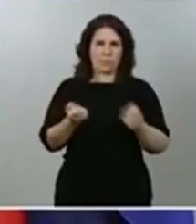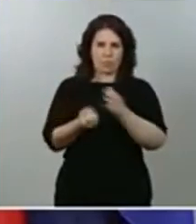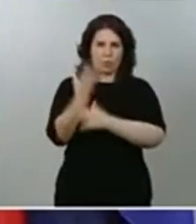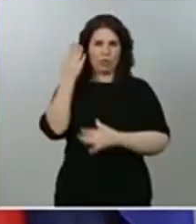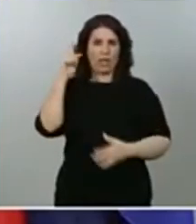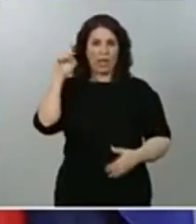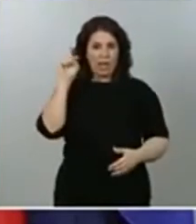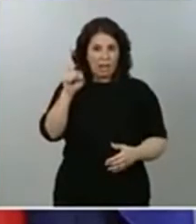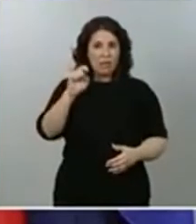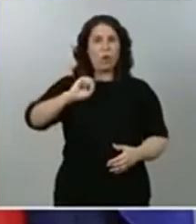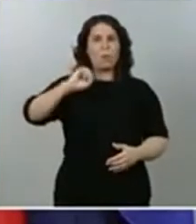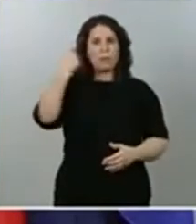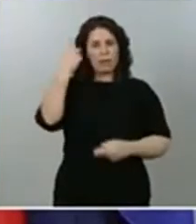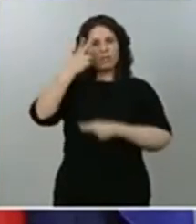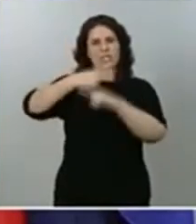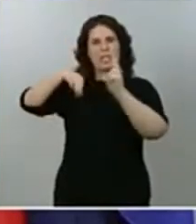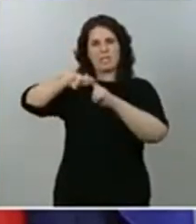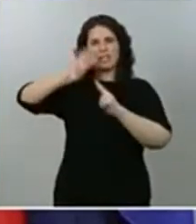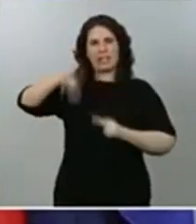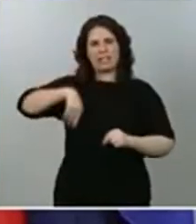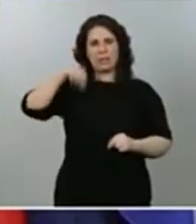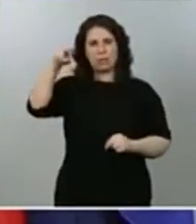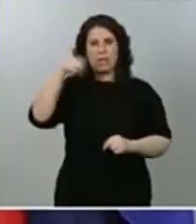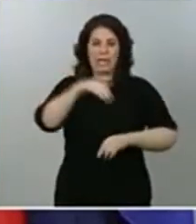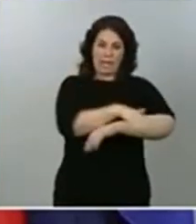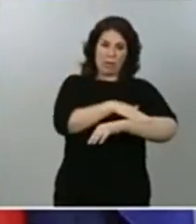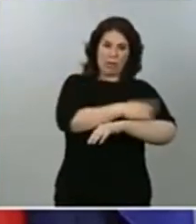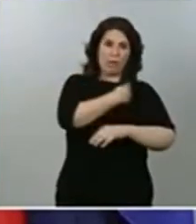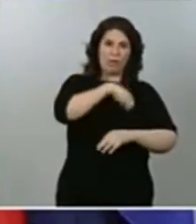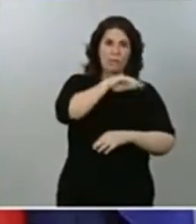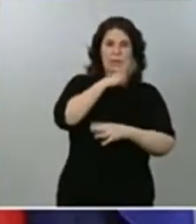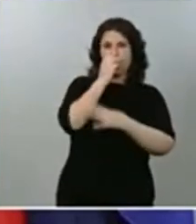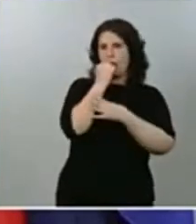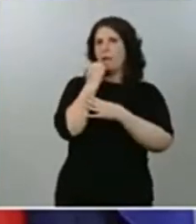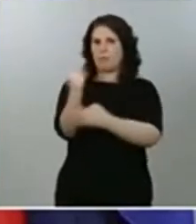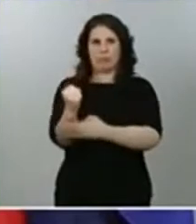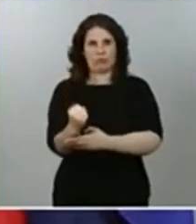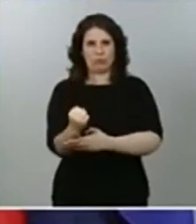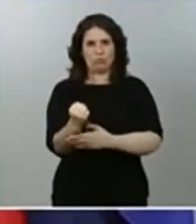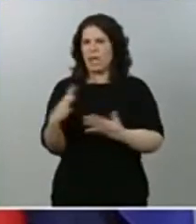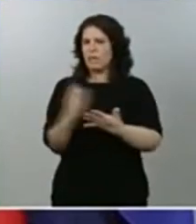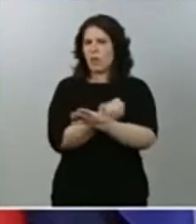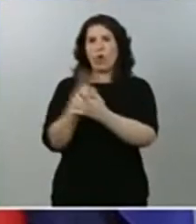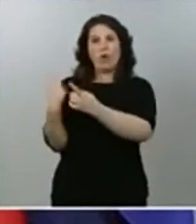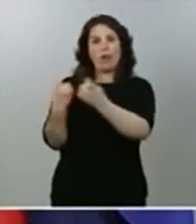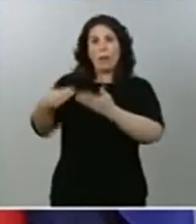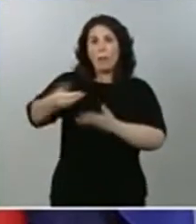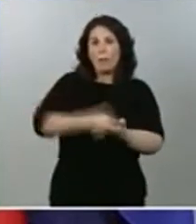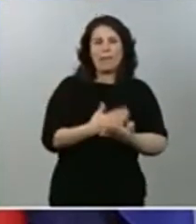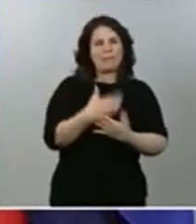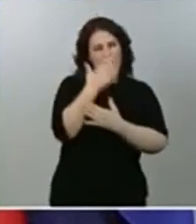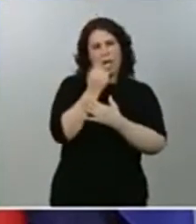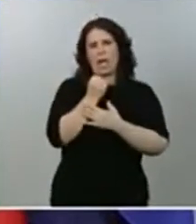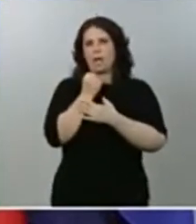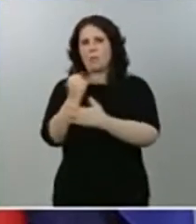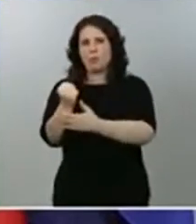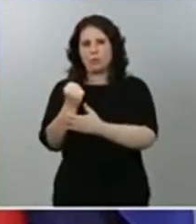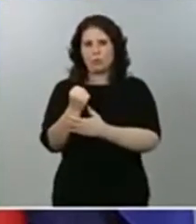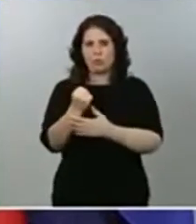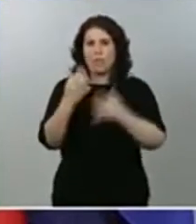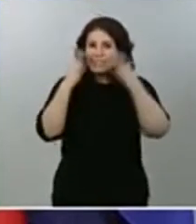a la Generalitat de Cataluña y ahí está el gobierno de España para echar una mano en que se nos pida, en todo lo que se nos pida. Subrayo en todo lo que se nos pida.